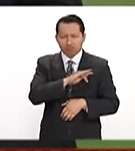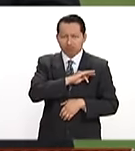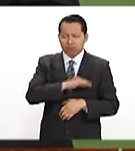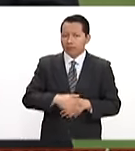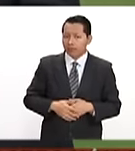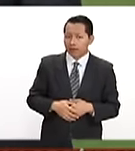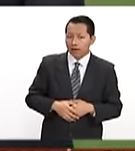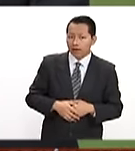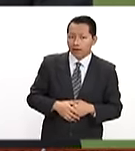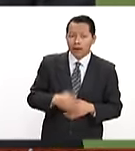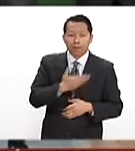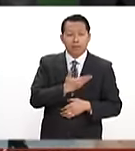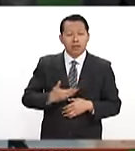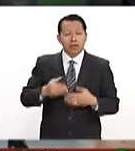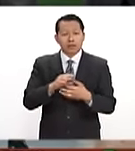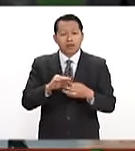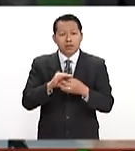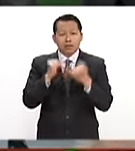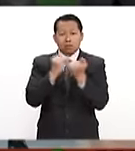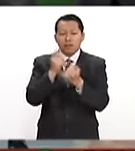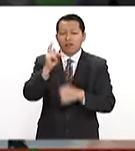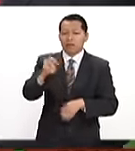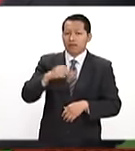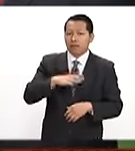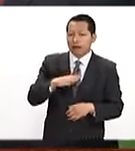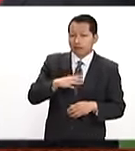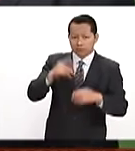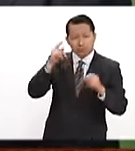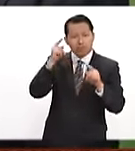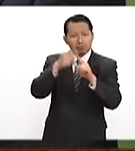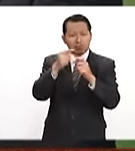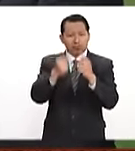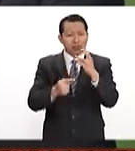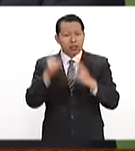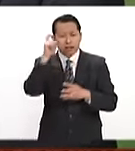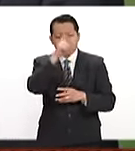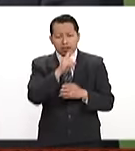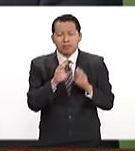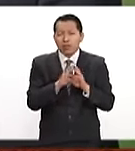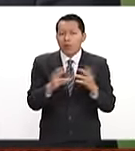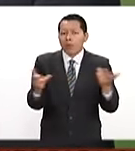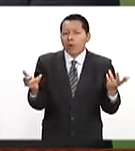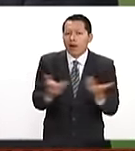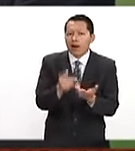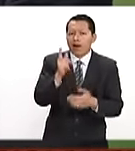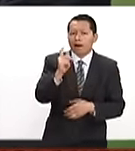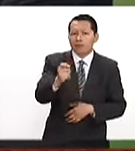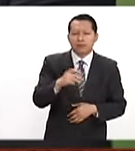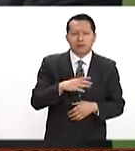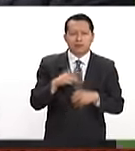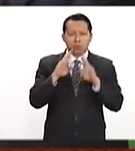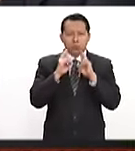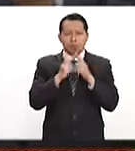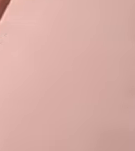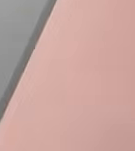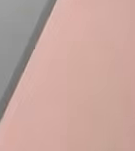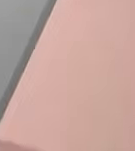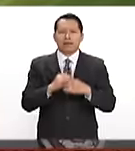aseguró que la única vía para resolver los retos que enfrenta el país es la unidad.